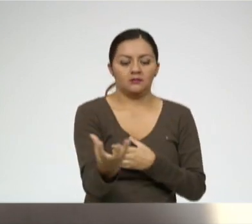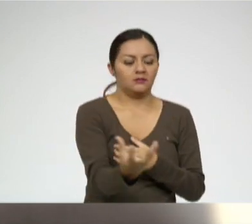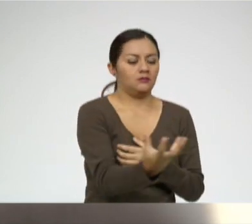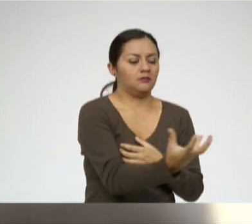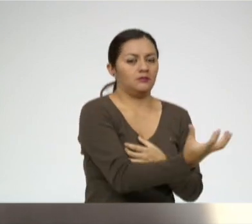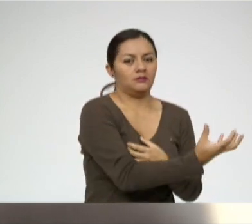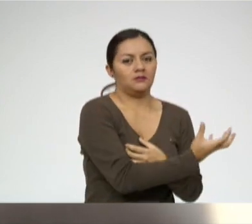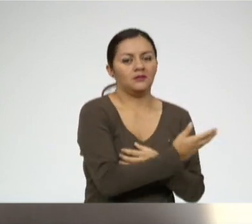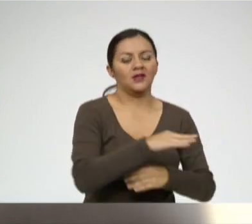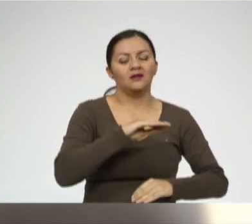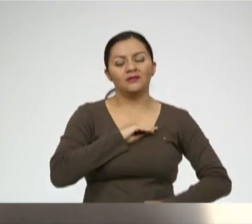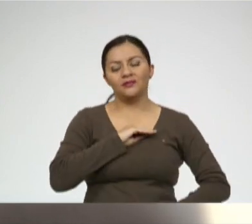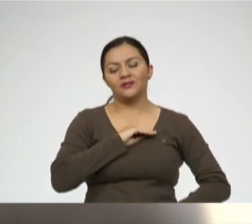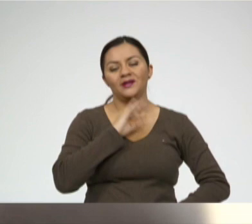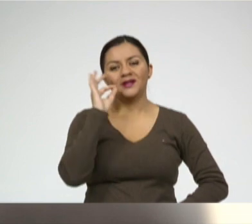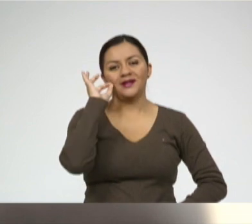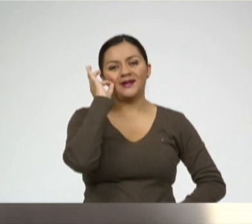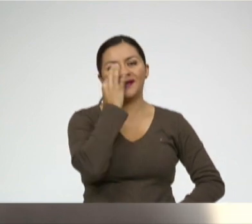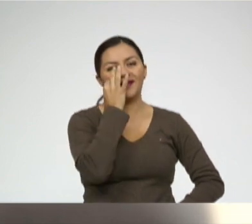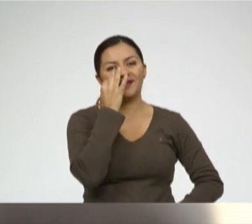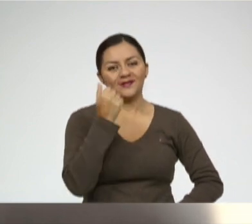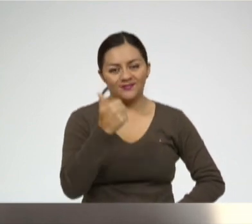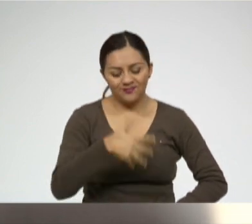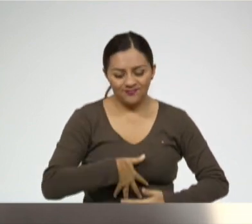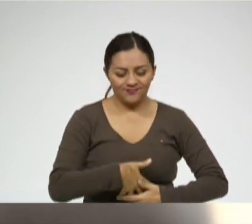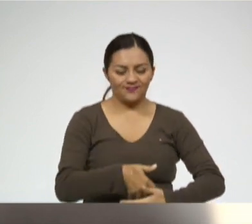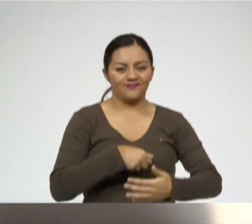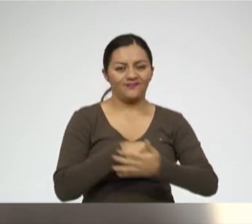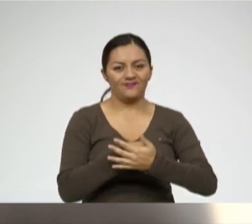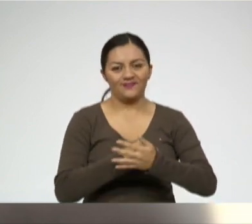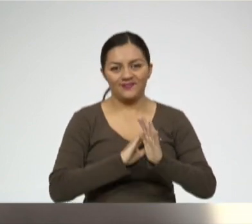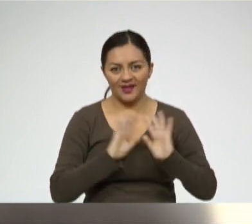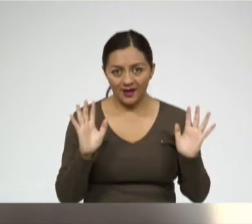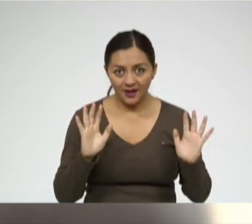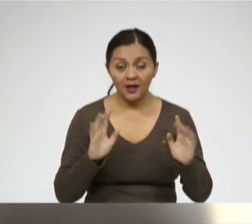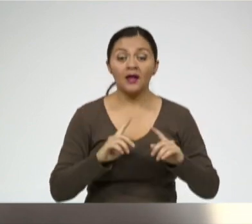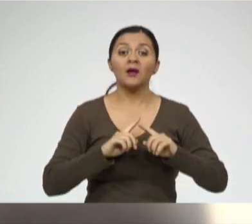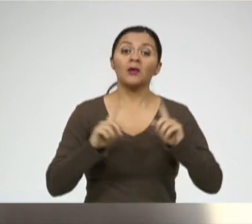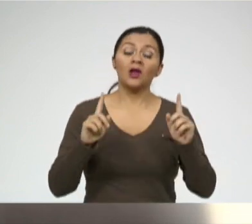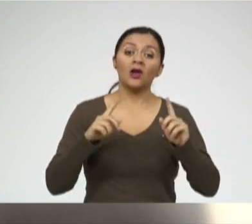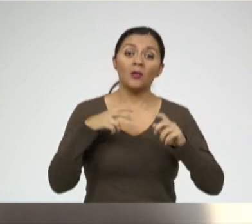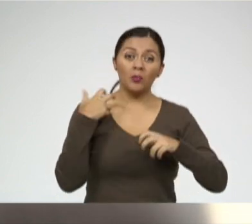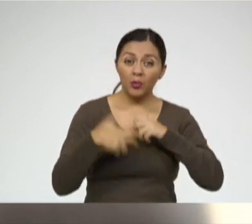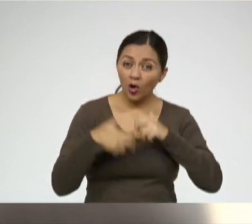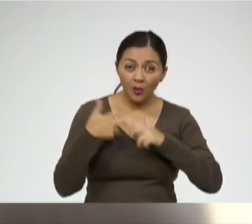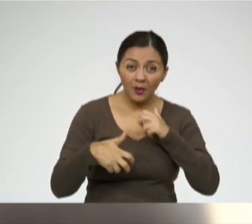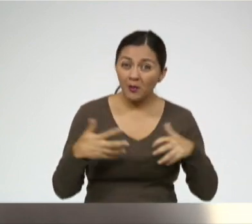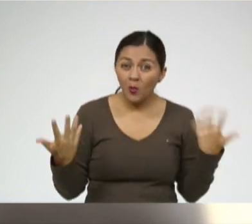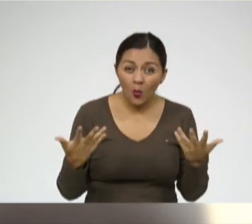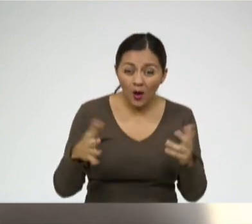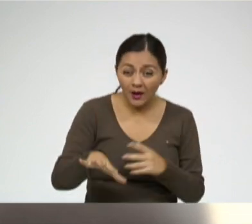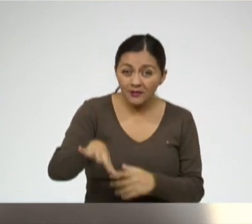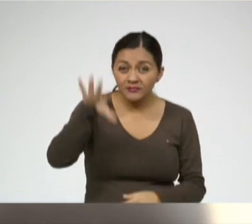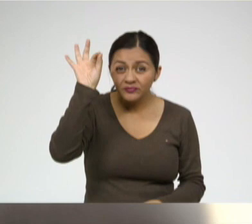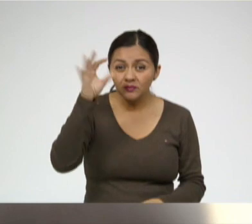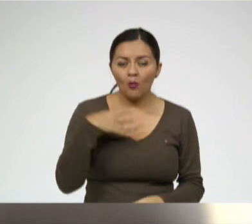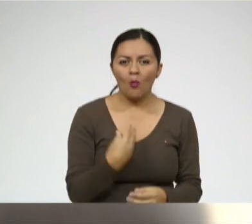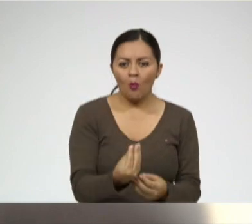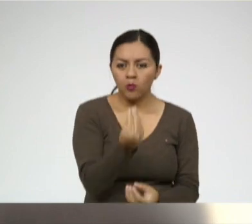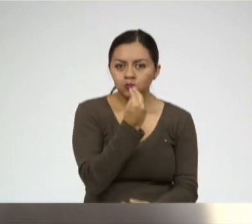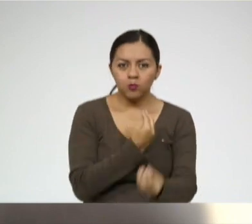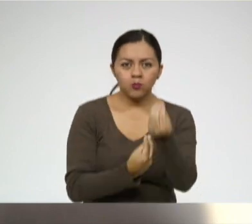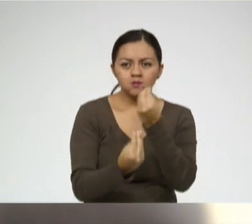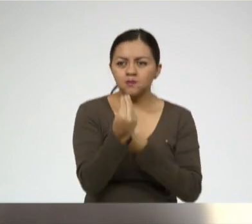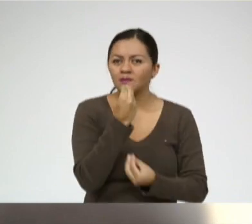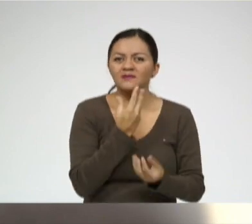ahí estaba satisfecha. Entonces básicamente el problema de la obesidad se dio por comer cosas que